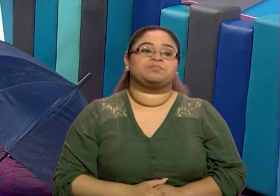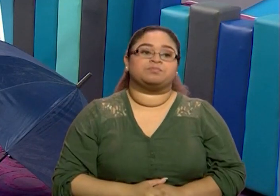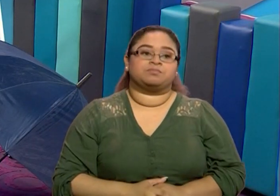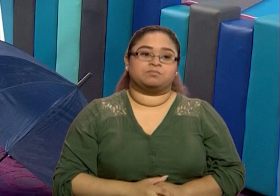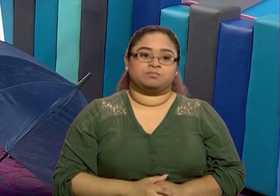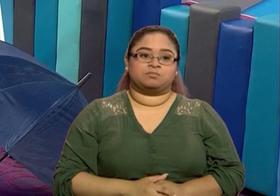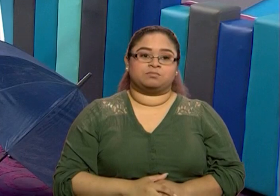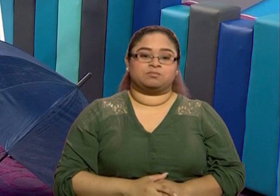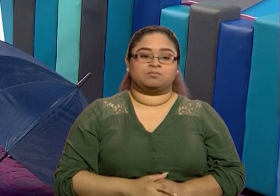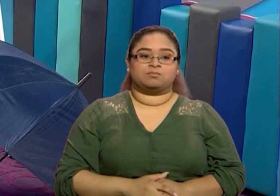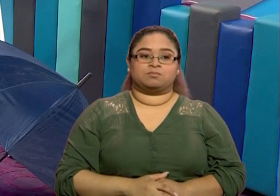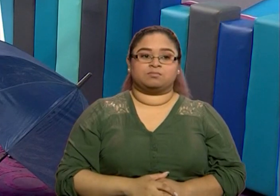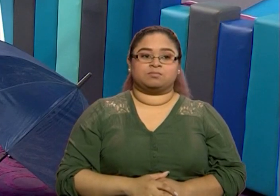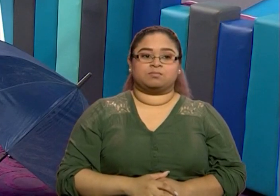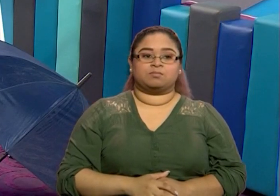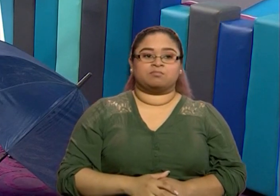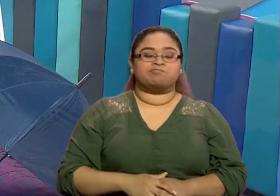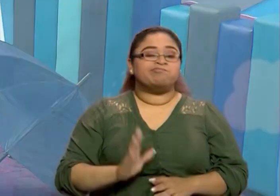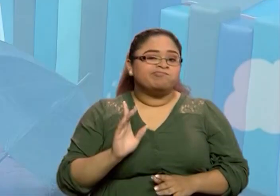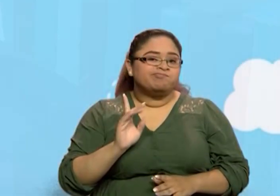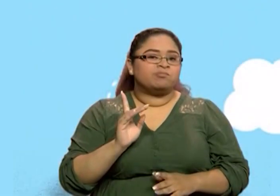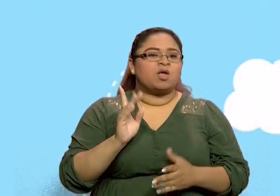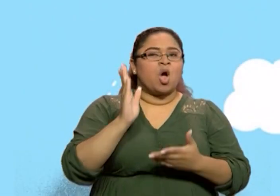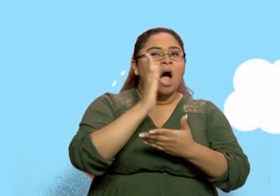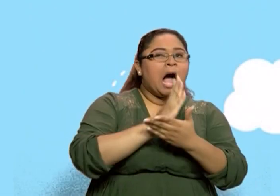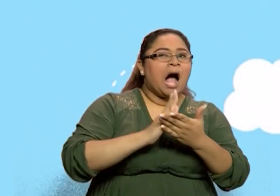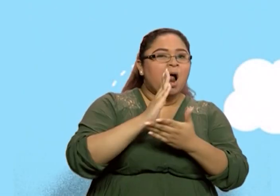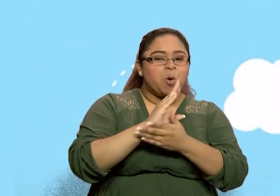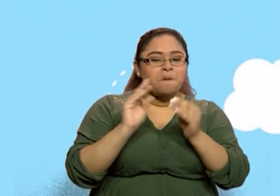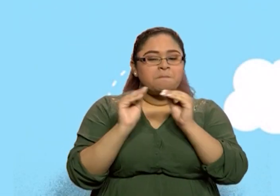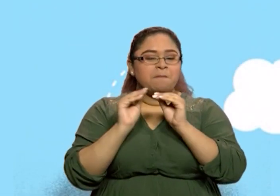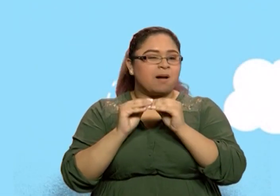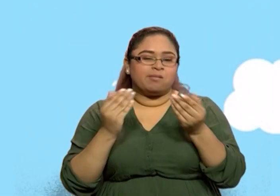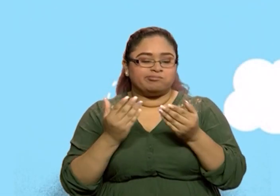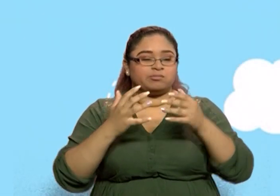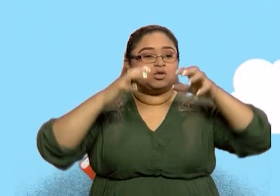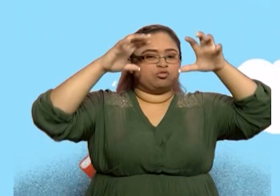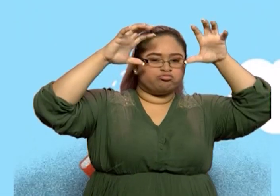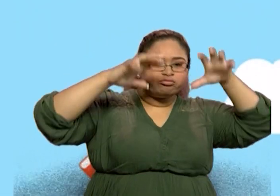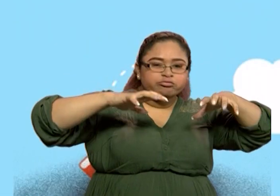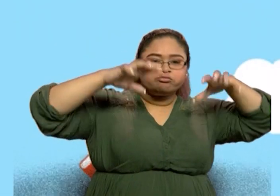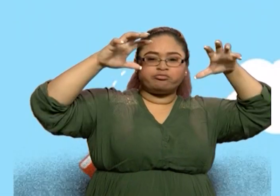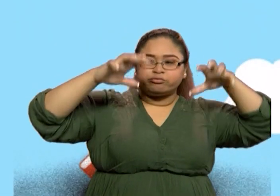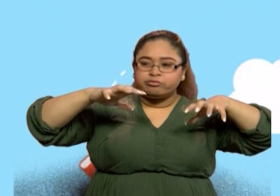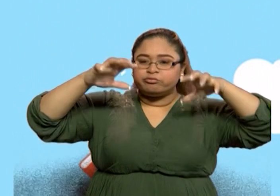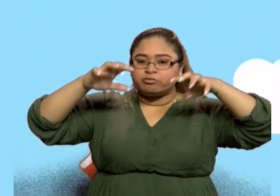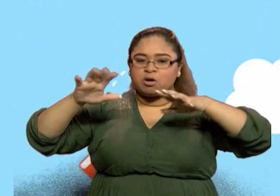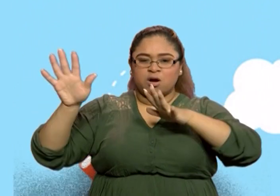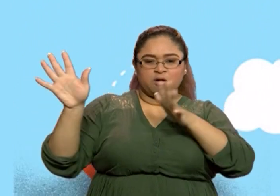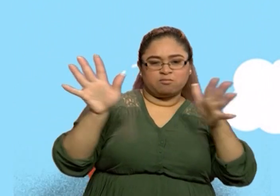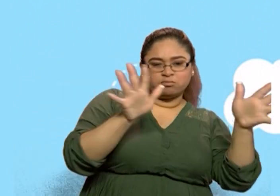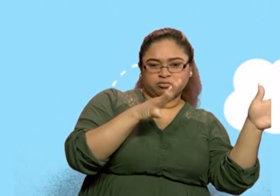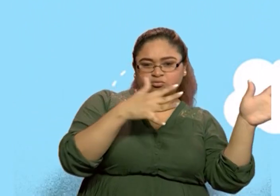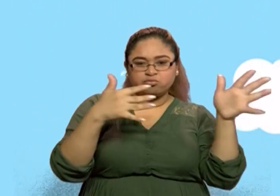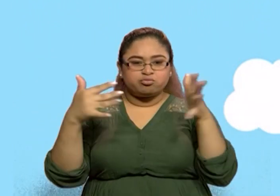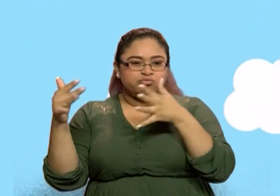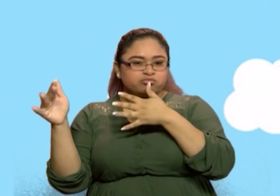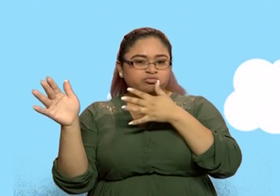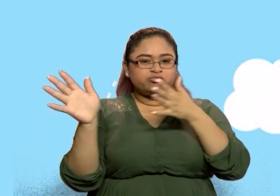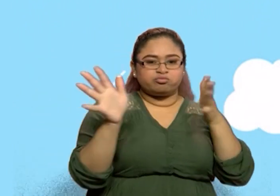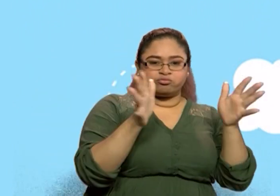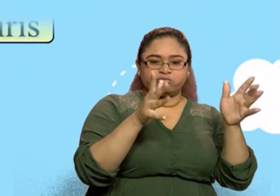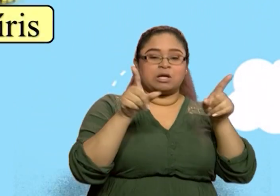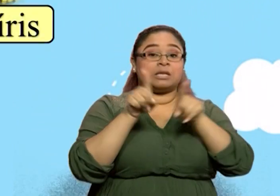atmosféricos son la lluvia, el viento, el arco